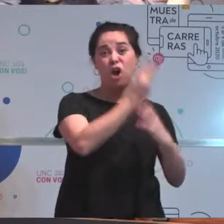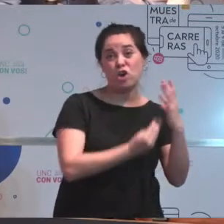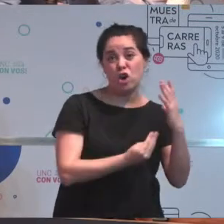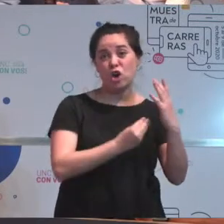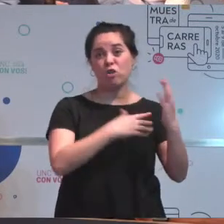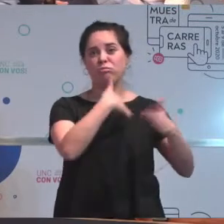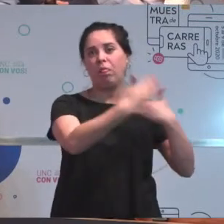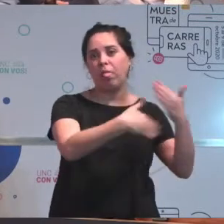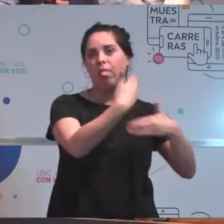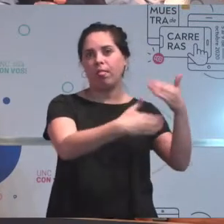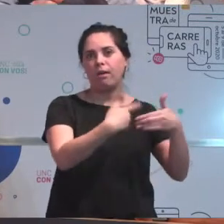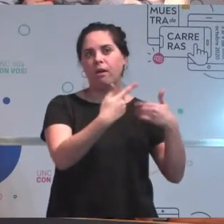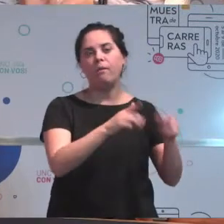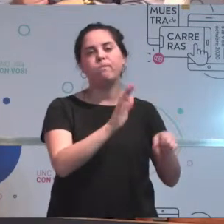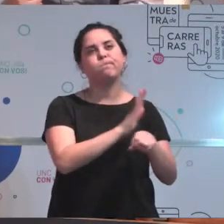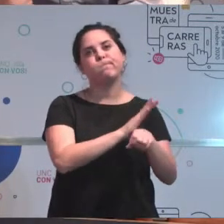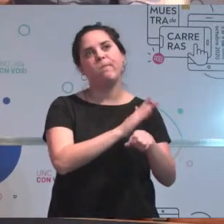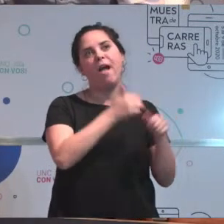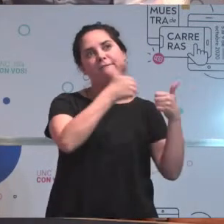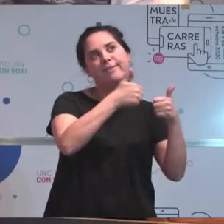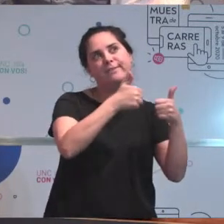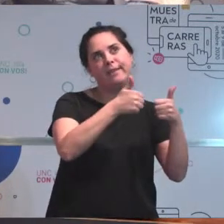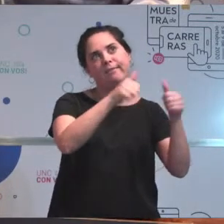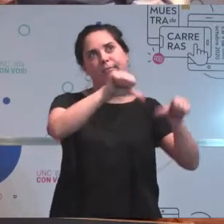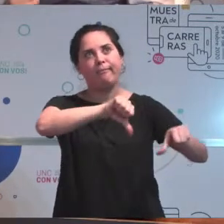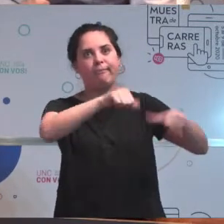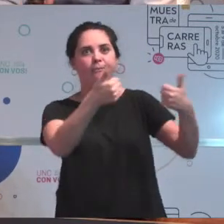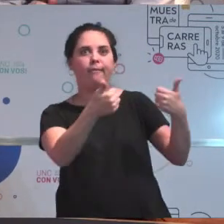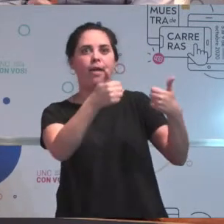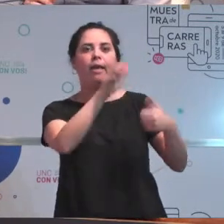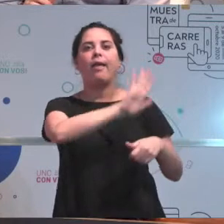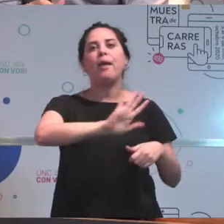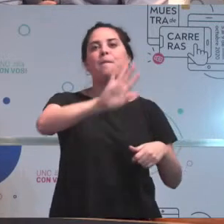eso habla mucho también de la eficiencia de cómo están los municipios en el interior.